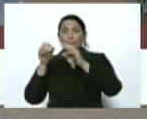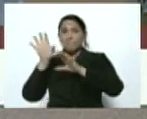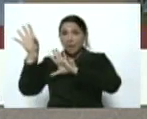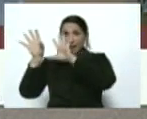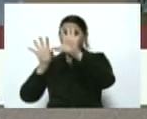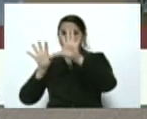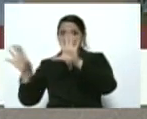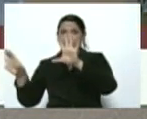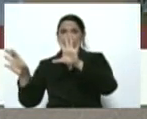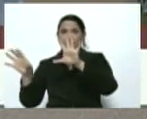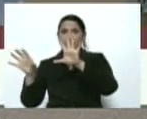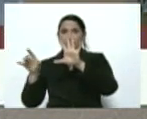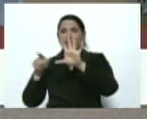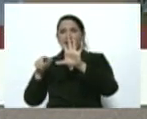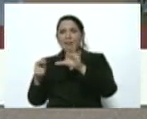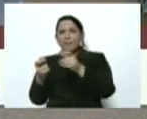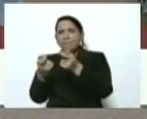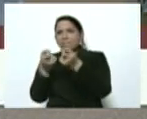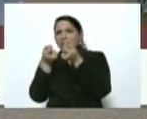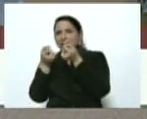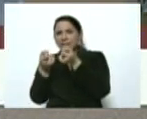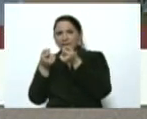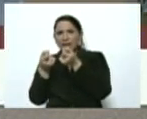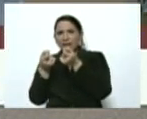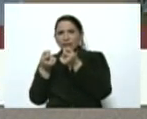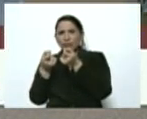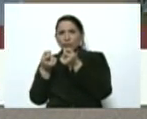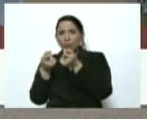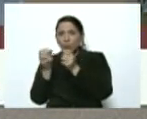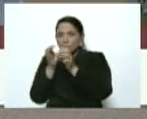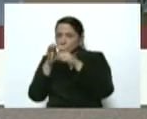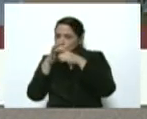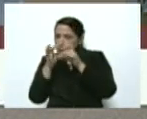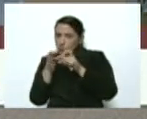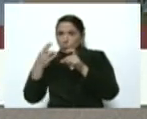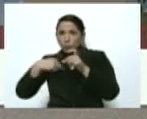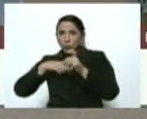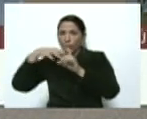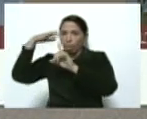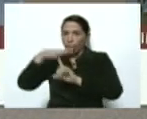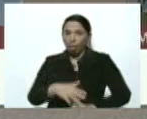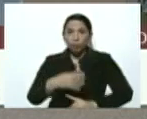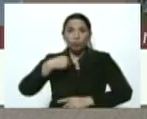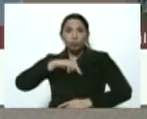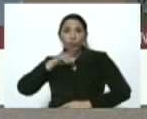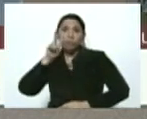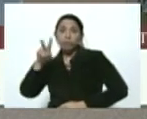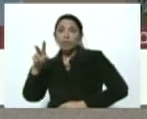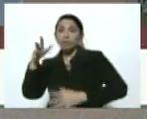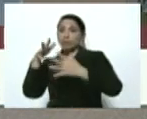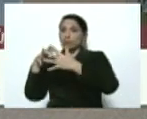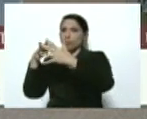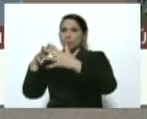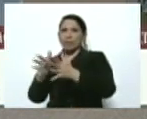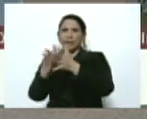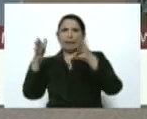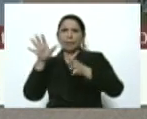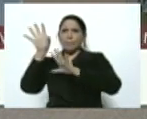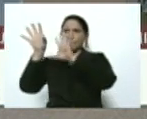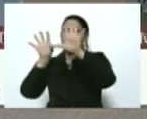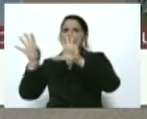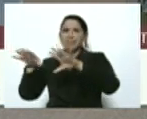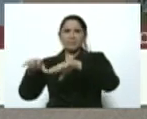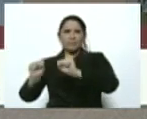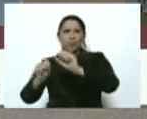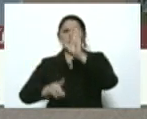este pequeño microbio nos ha humillado eso lo vimos con el norte los grandes polos imperiales de